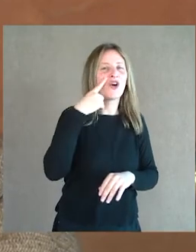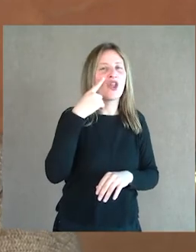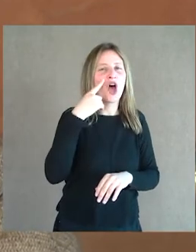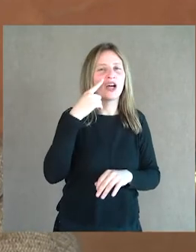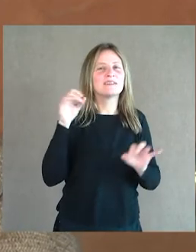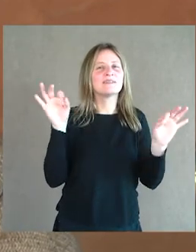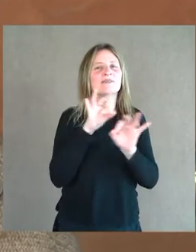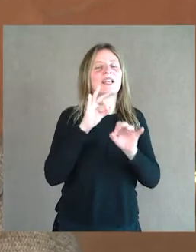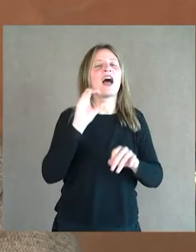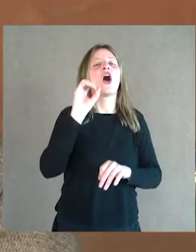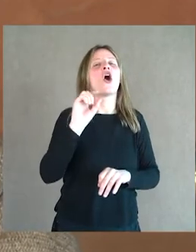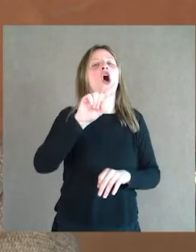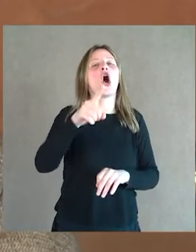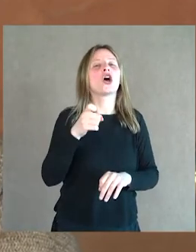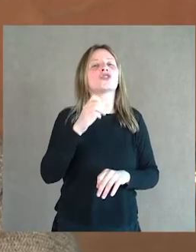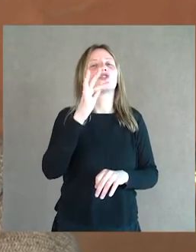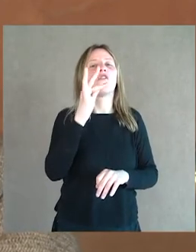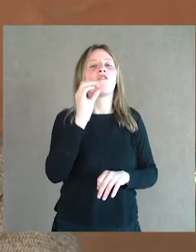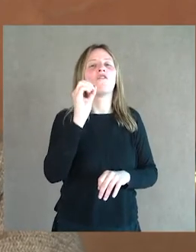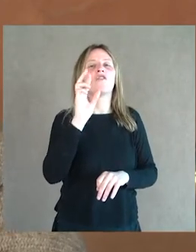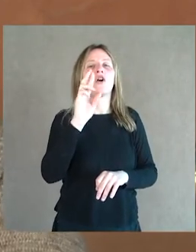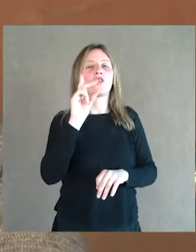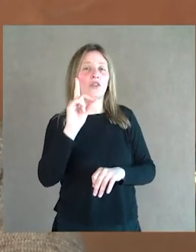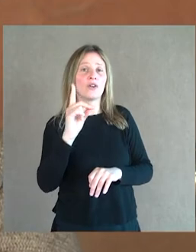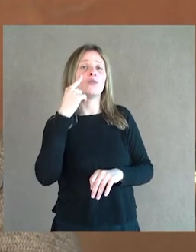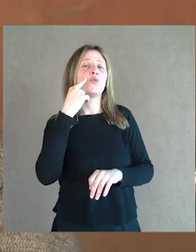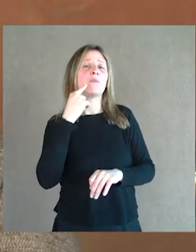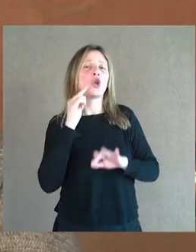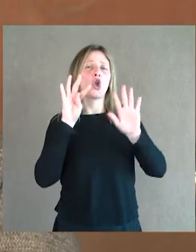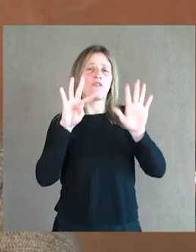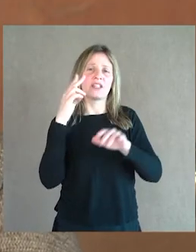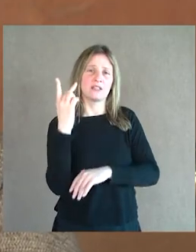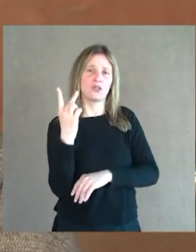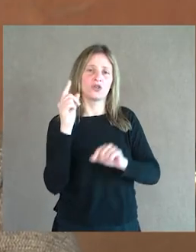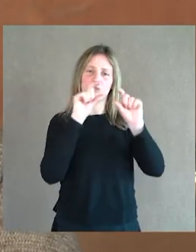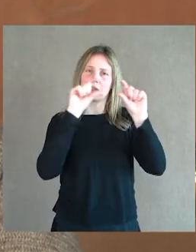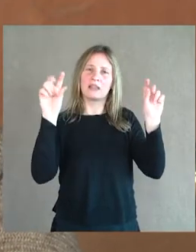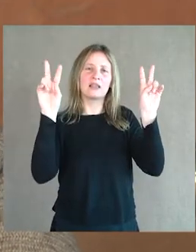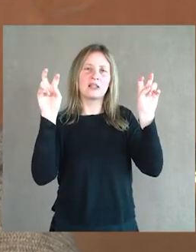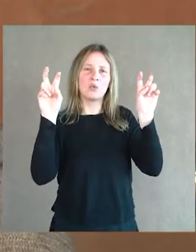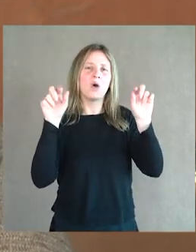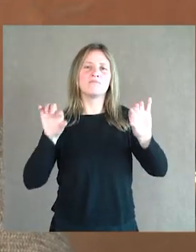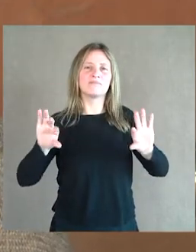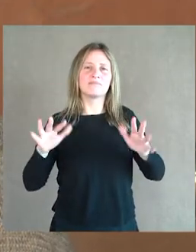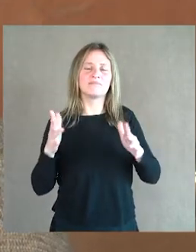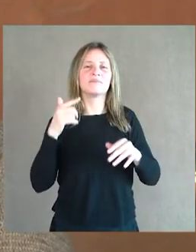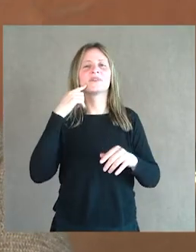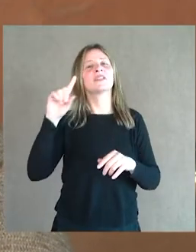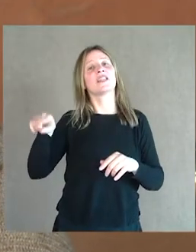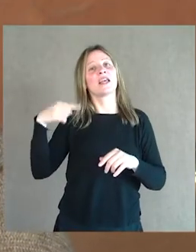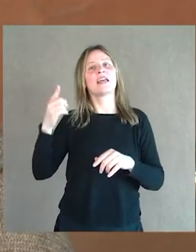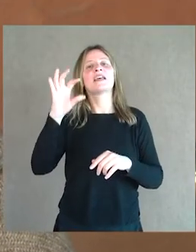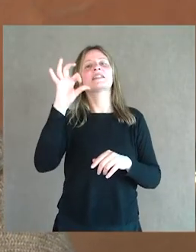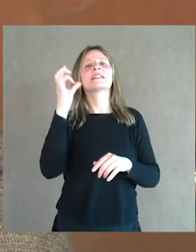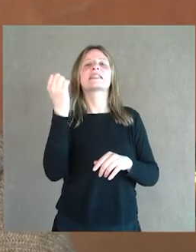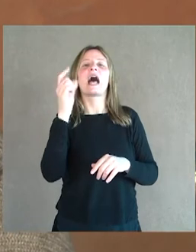Sinfonía Oxford, la Sinfonía número 92, que lleva su título, ya que Johann Peter Salomon,